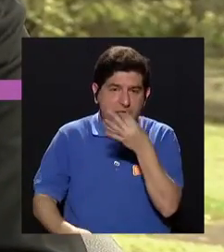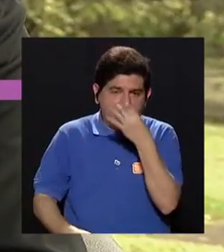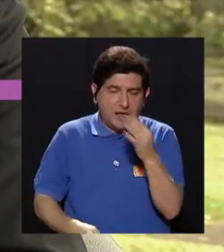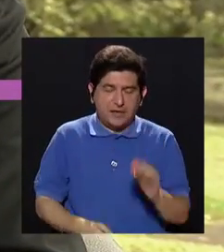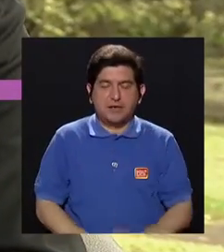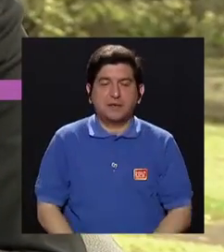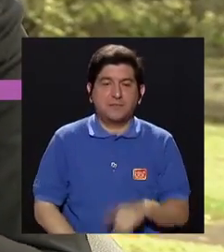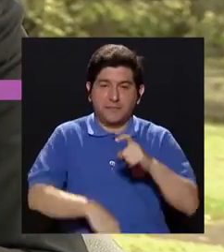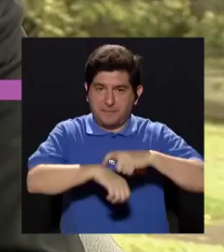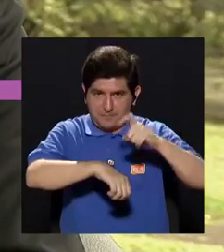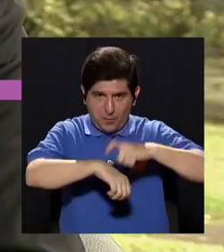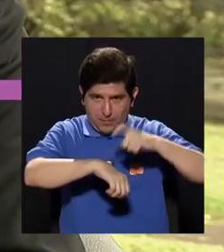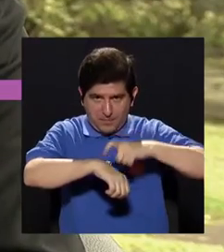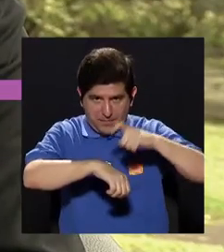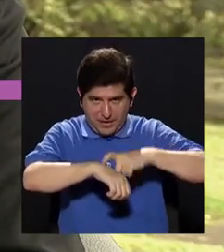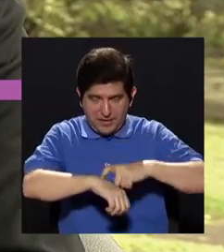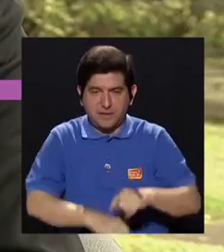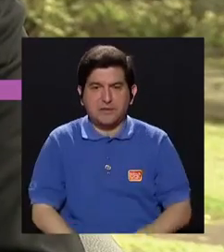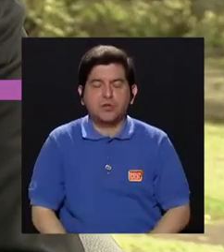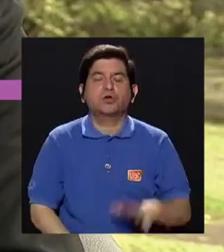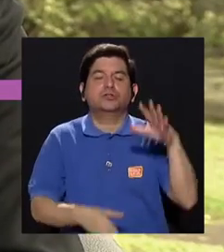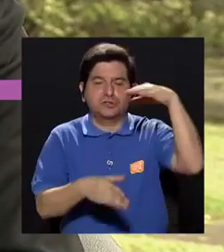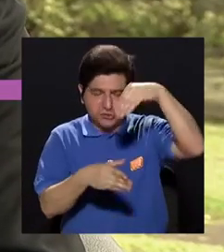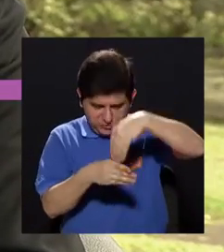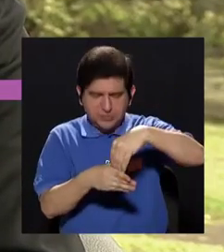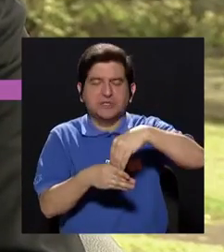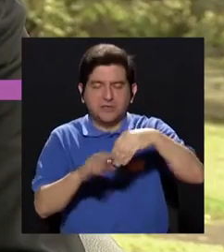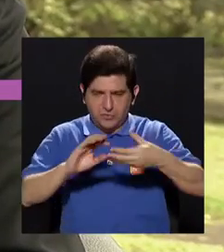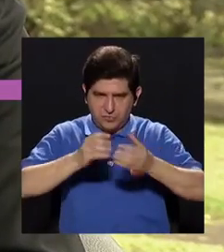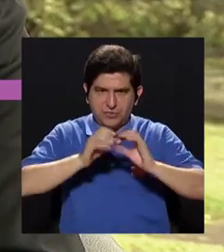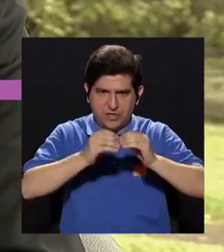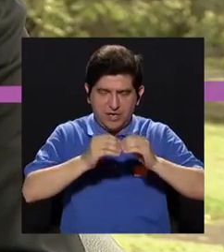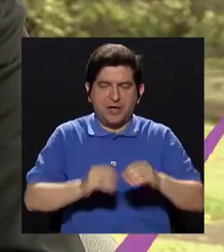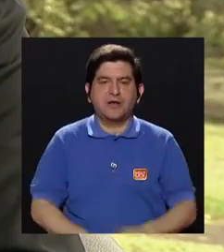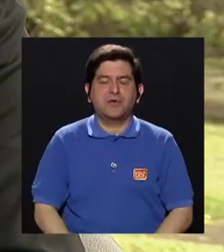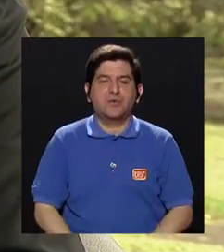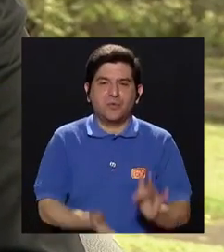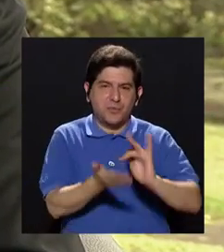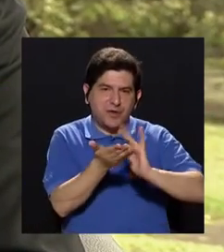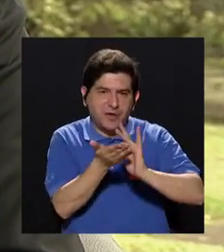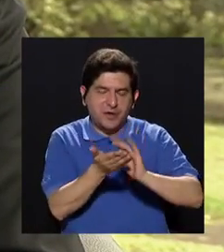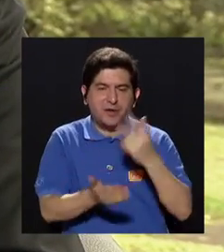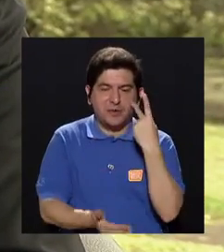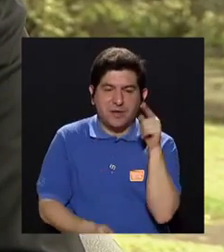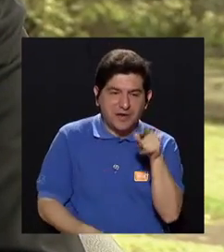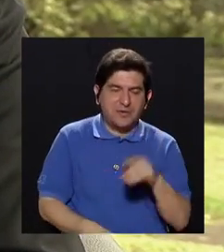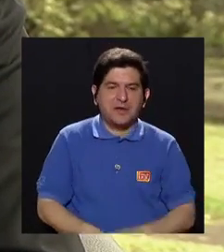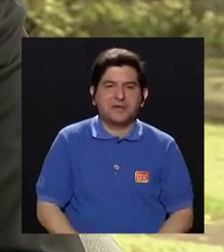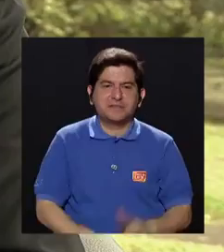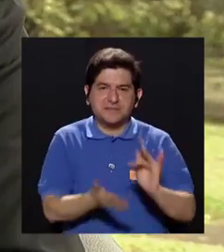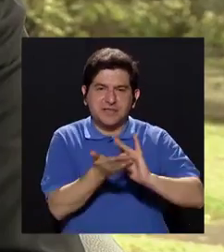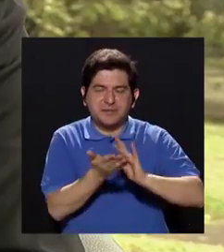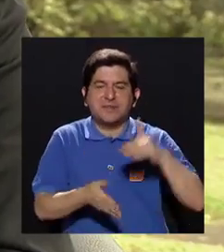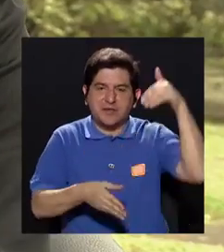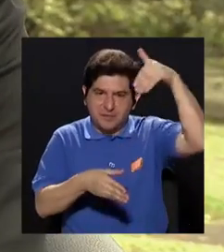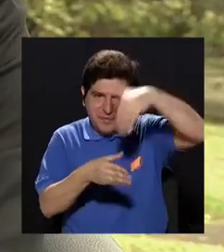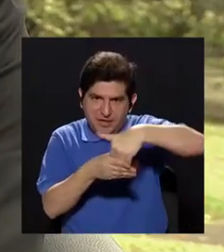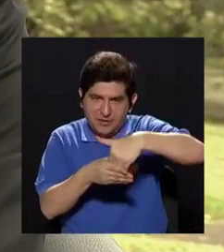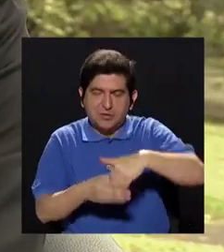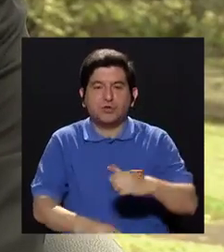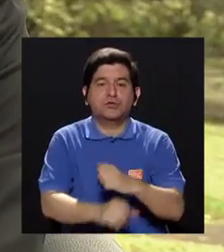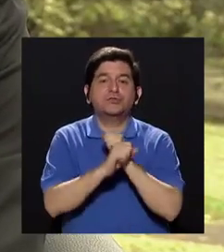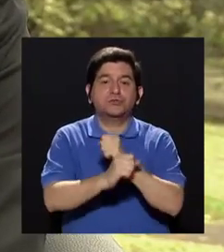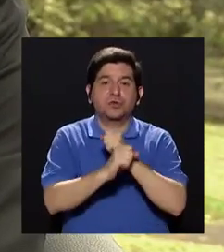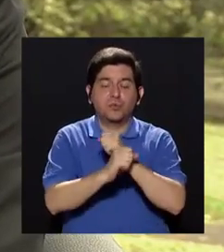el antigripal, en ese momento se toma en cuenta dentro del número de medicamentos que toma para ver si ese medicamento